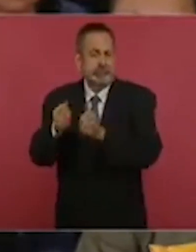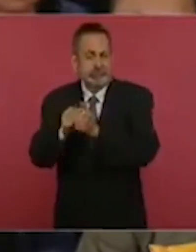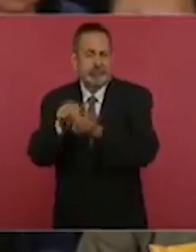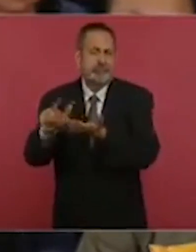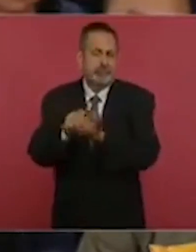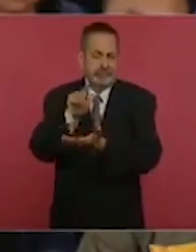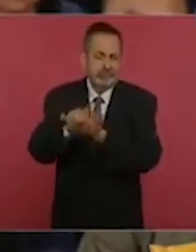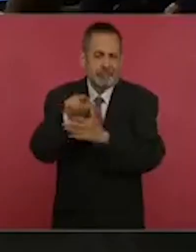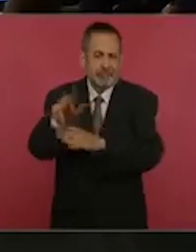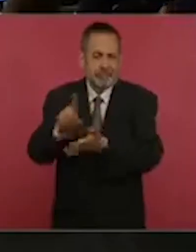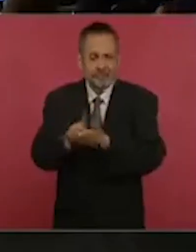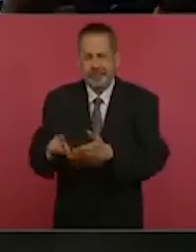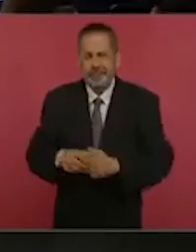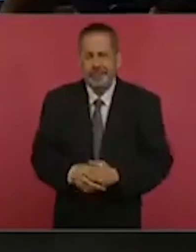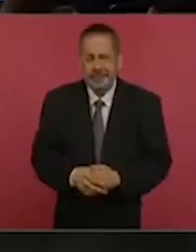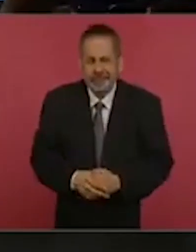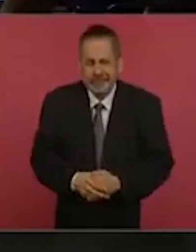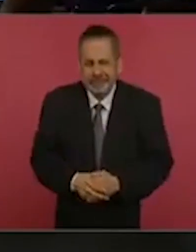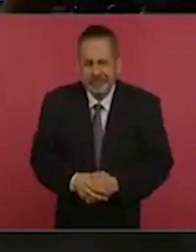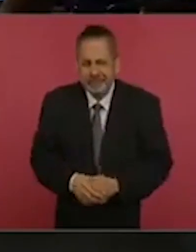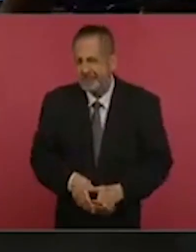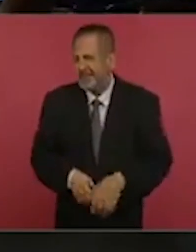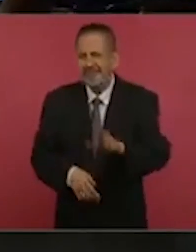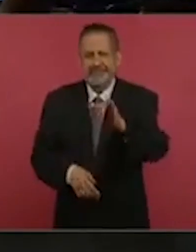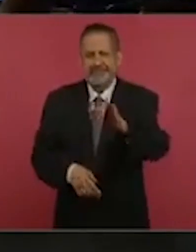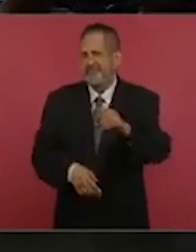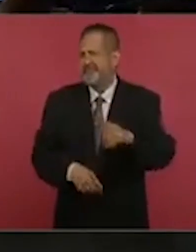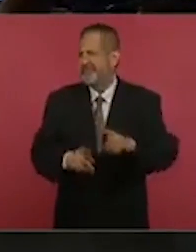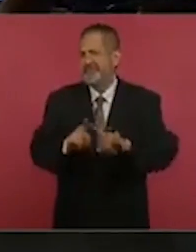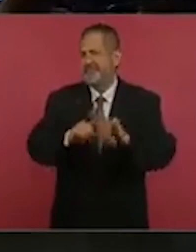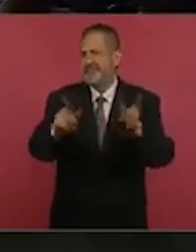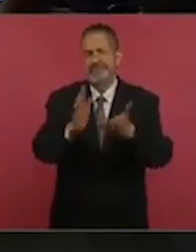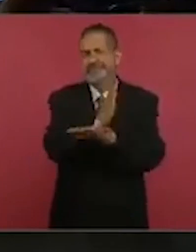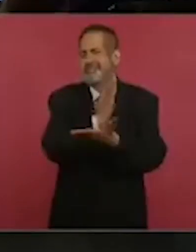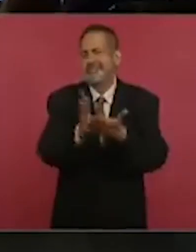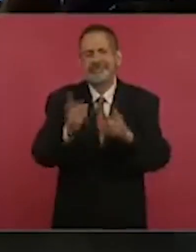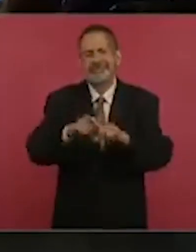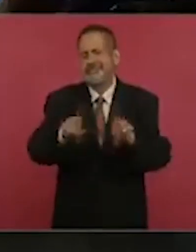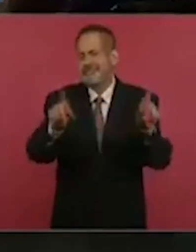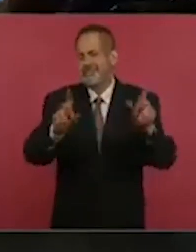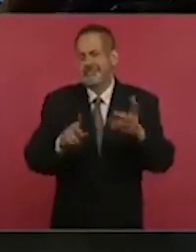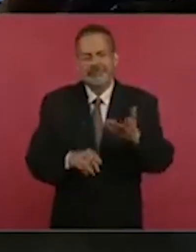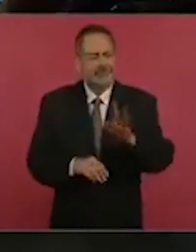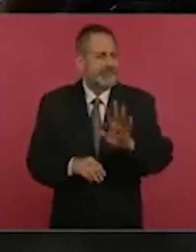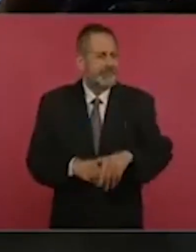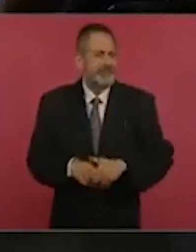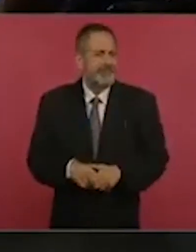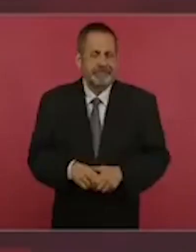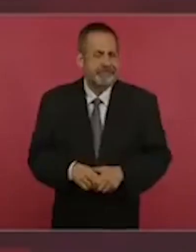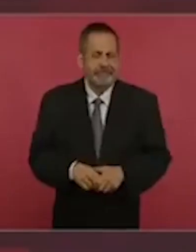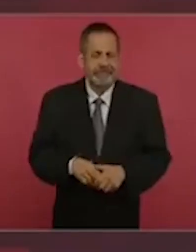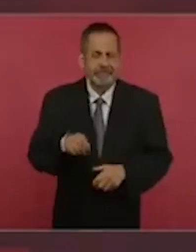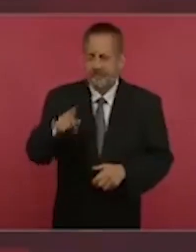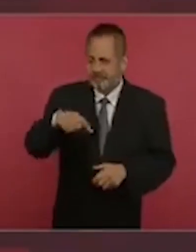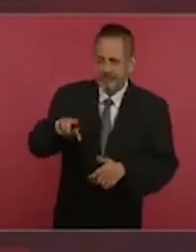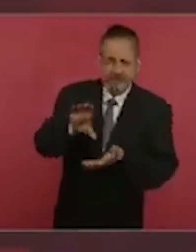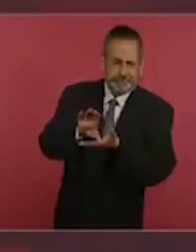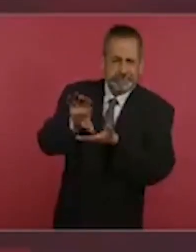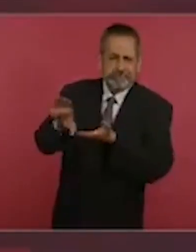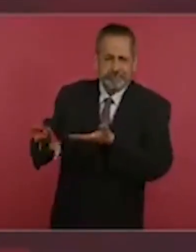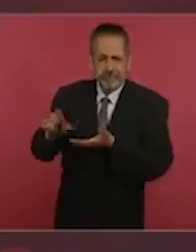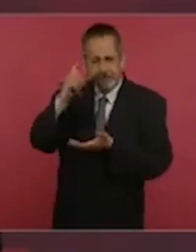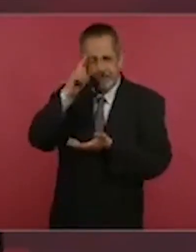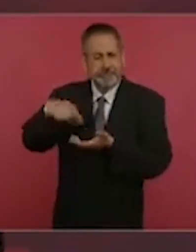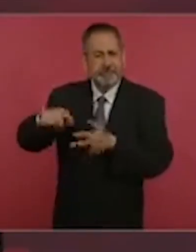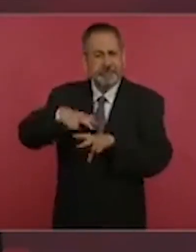Ley Federal de Derechos. Sí, pero eso es completamente distinto. O sea, lo del fideicomiso del Tren